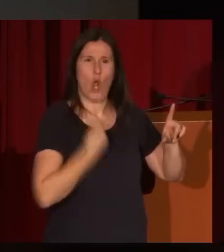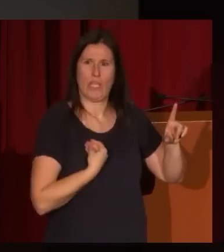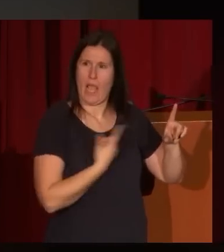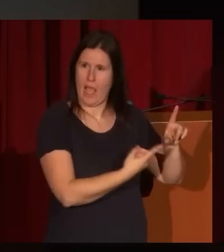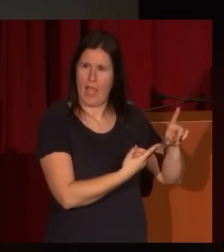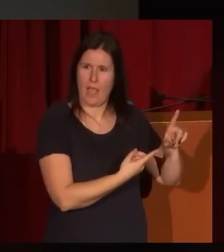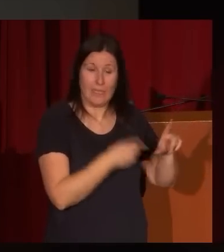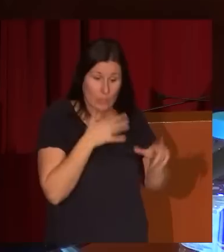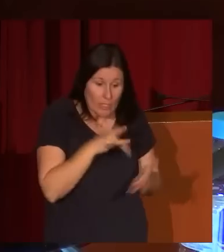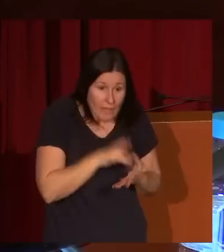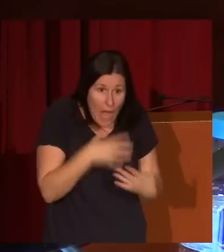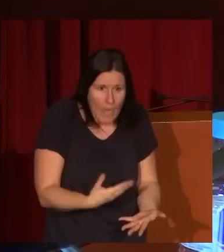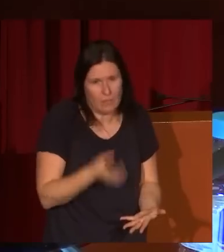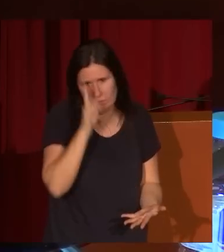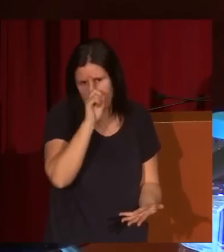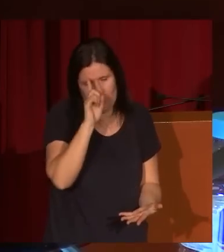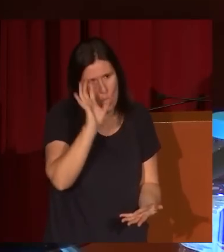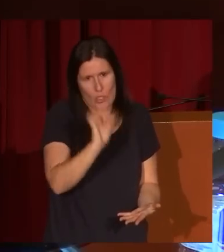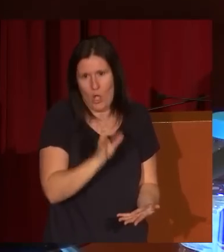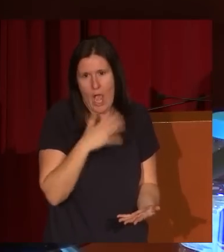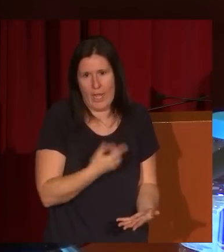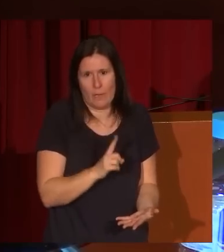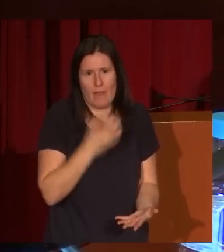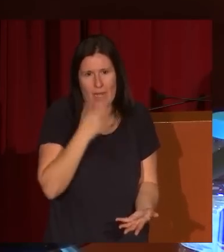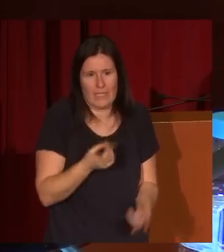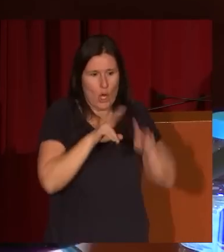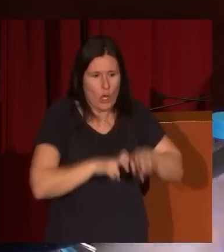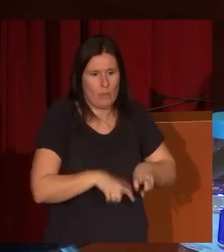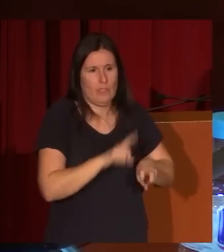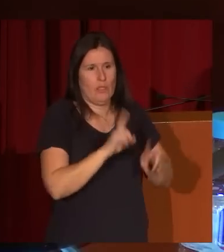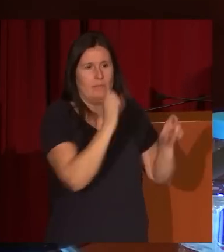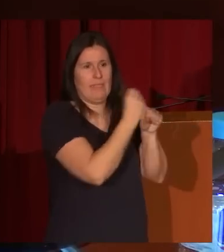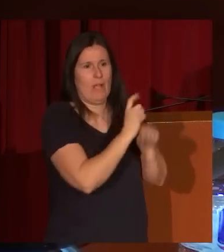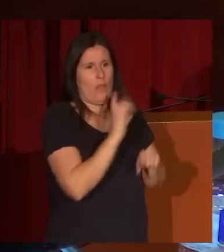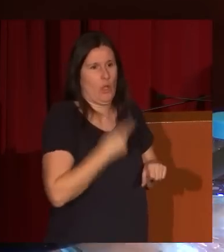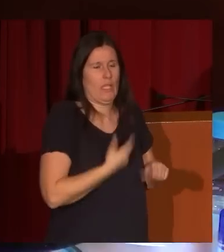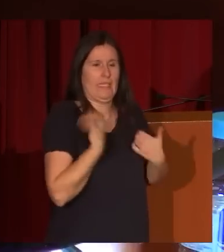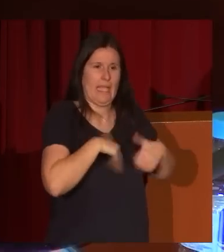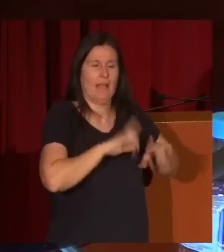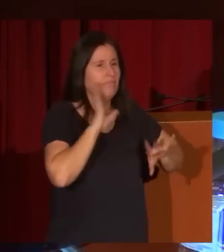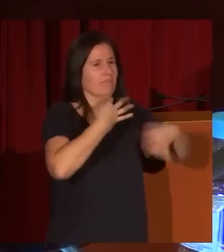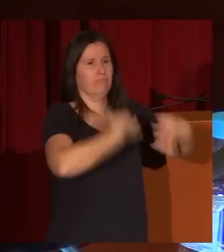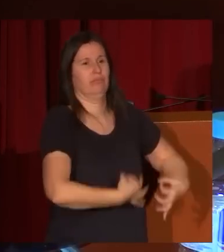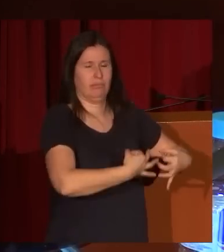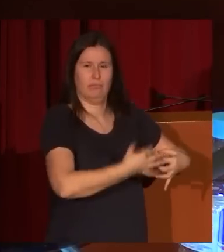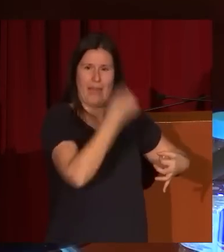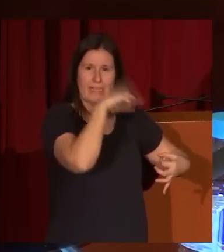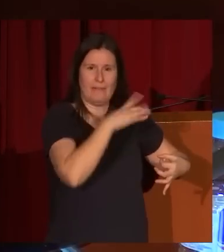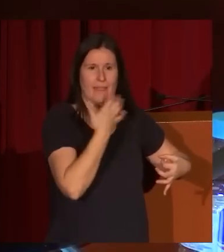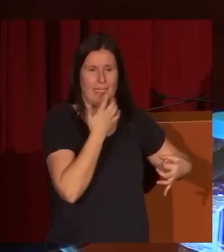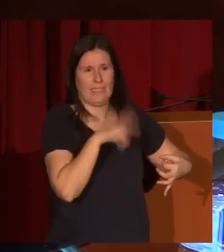pasado, no ahora, obviamente, esto hará el conocimiento de la obra de Goya y sus seguidores suficientemente sólido como para